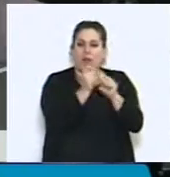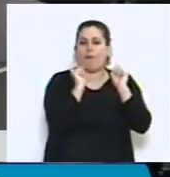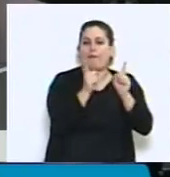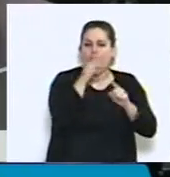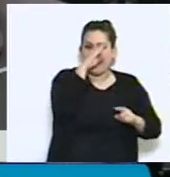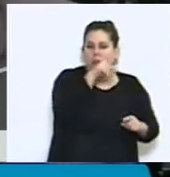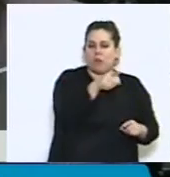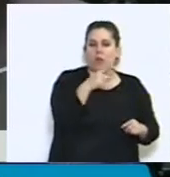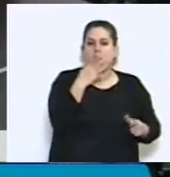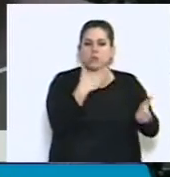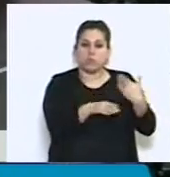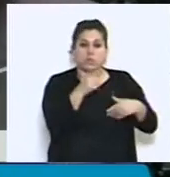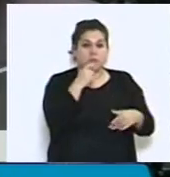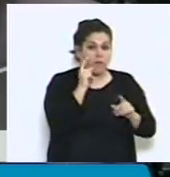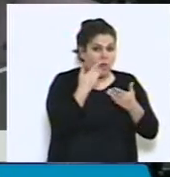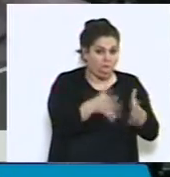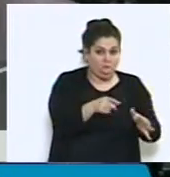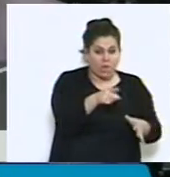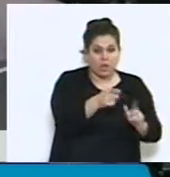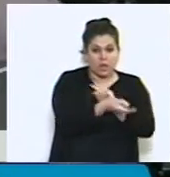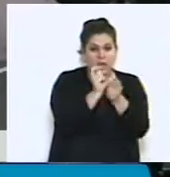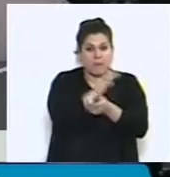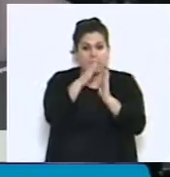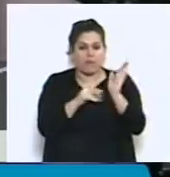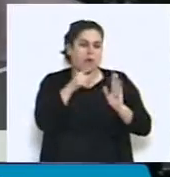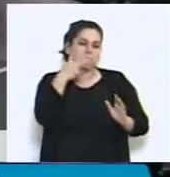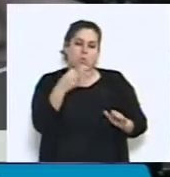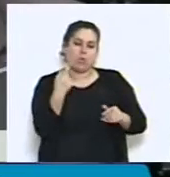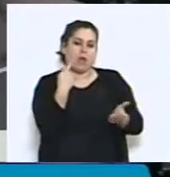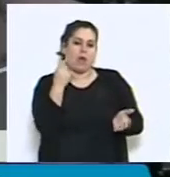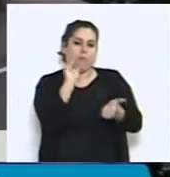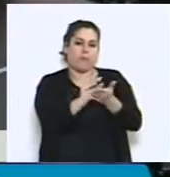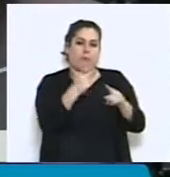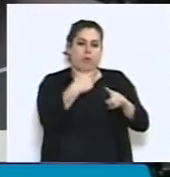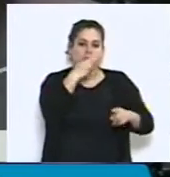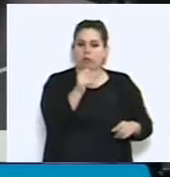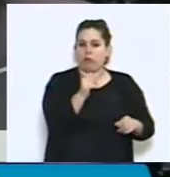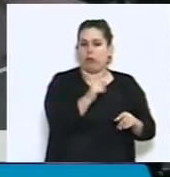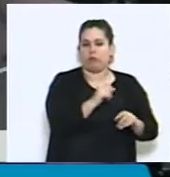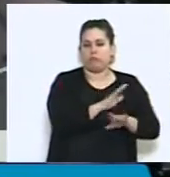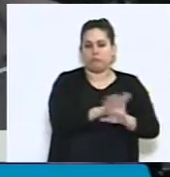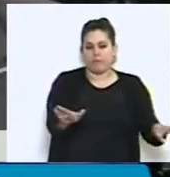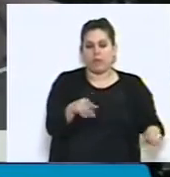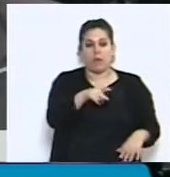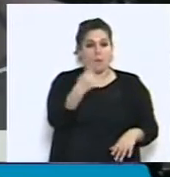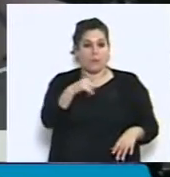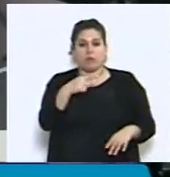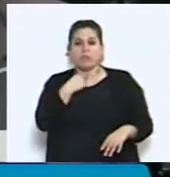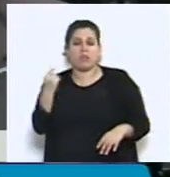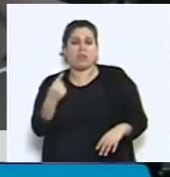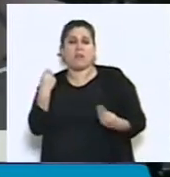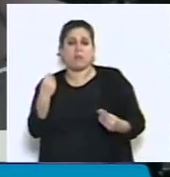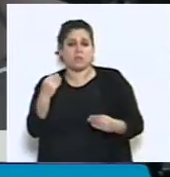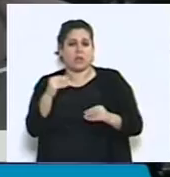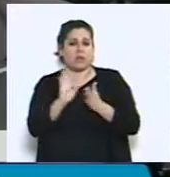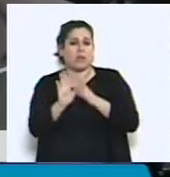excusa que van a perder la asignación. Es decir, señora Presidenta, que aquí lo que está en discusión en el fondo es qué queremos hacer con la política